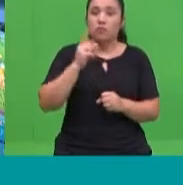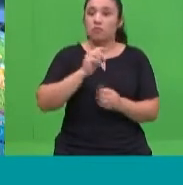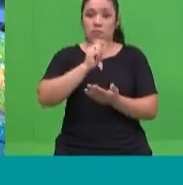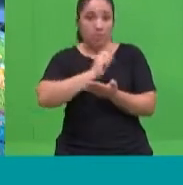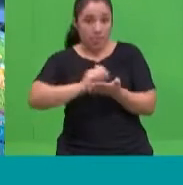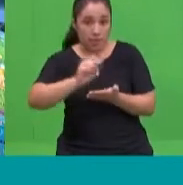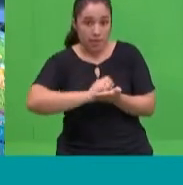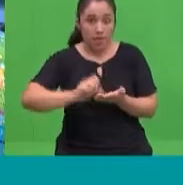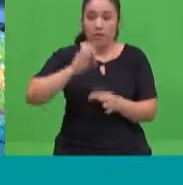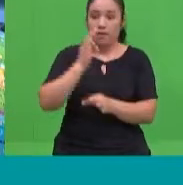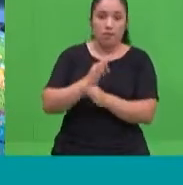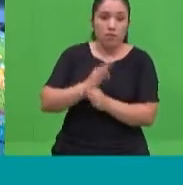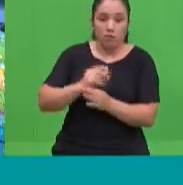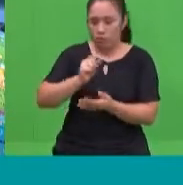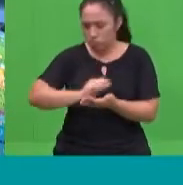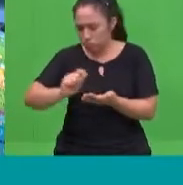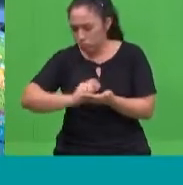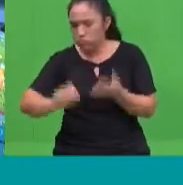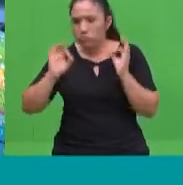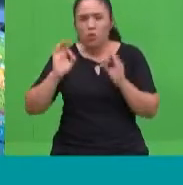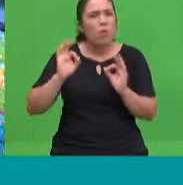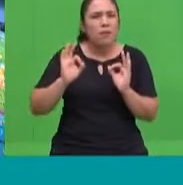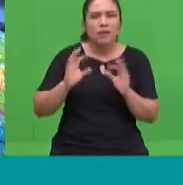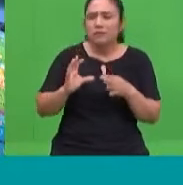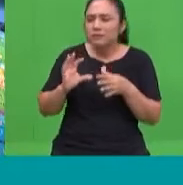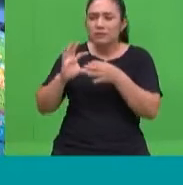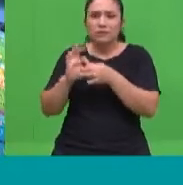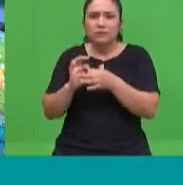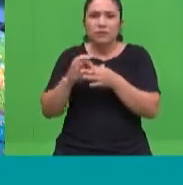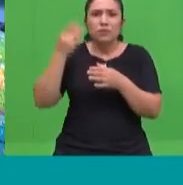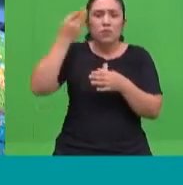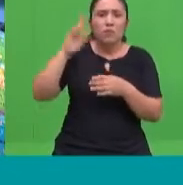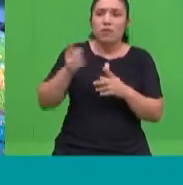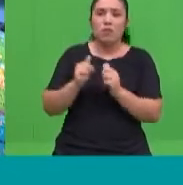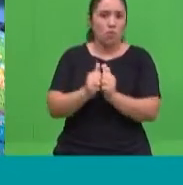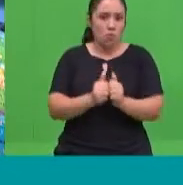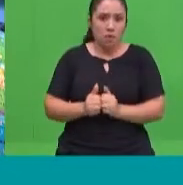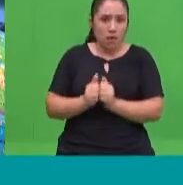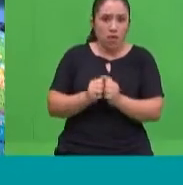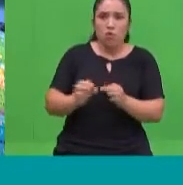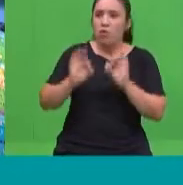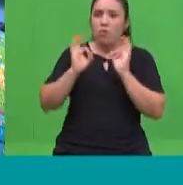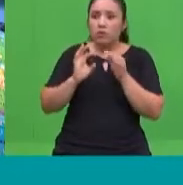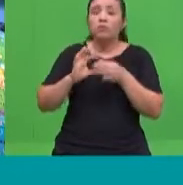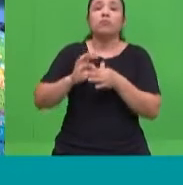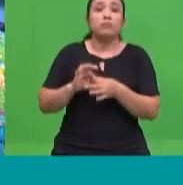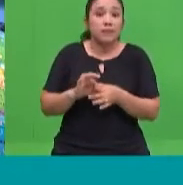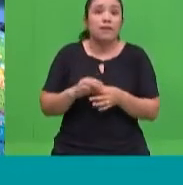escolares e inclusive lo que tiene que ver con su relacionamiento con sus otros compañeros o amigos,